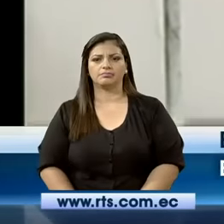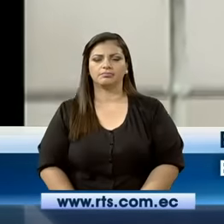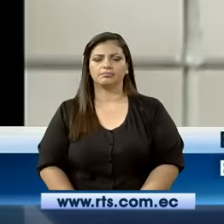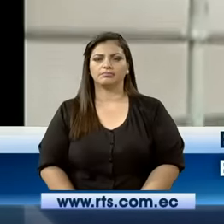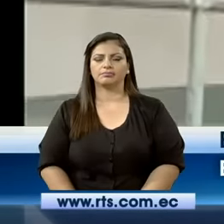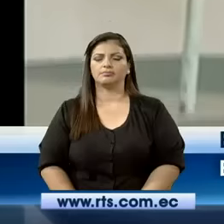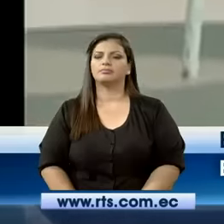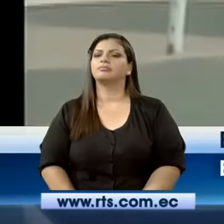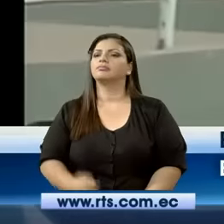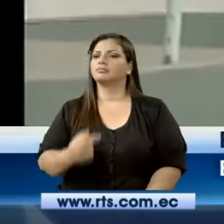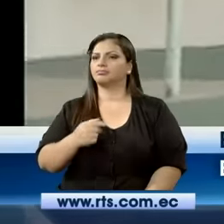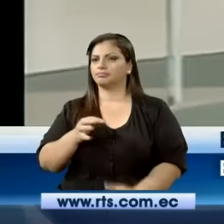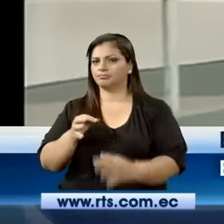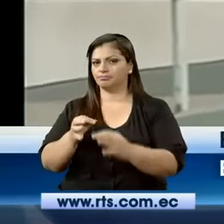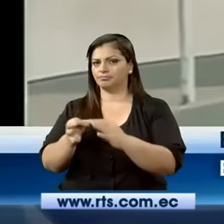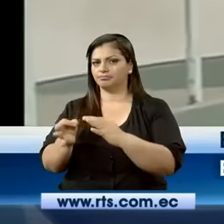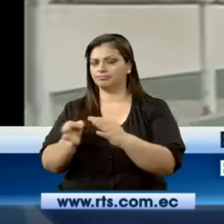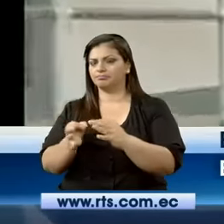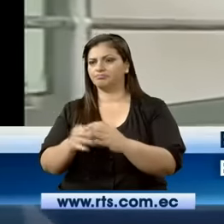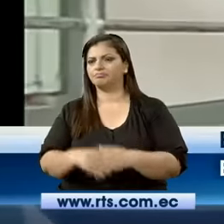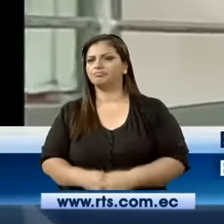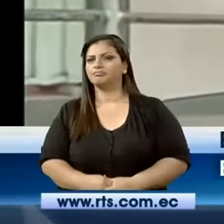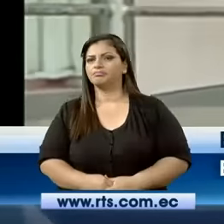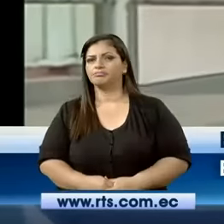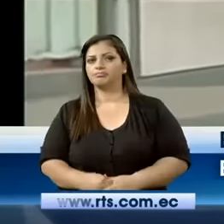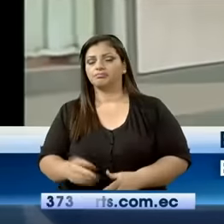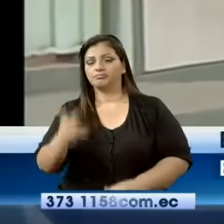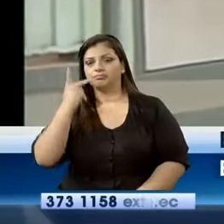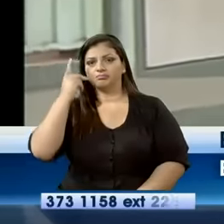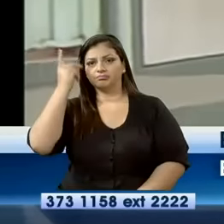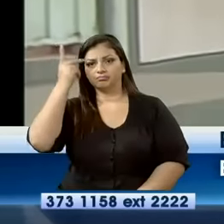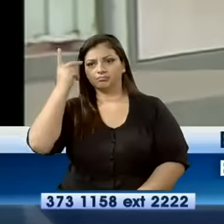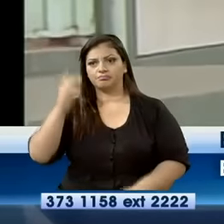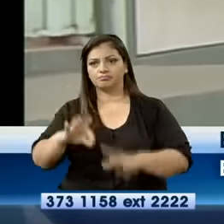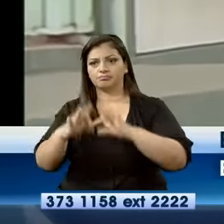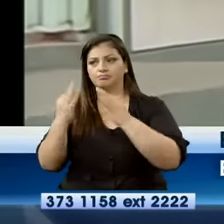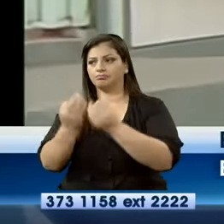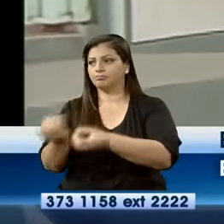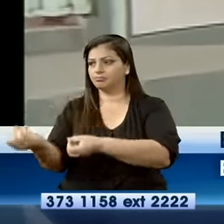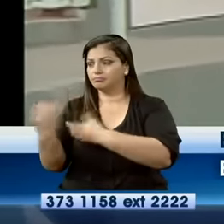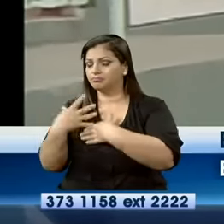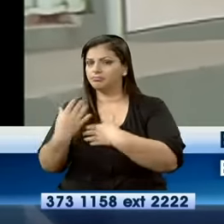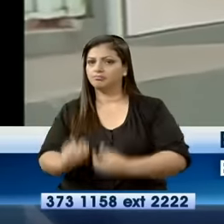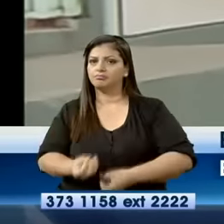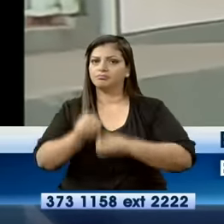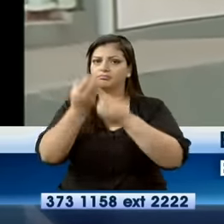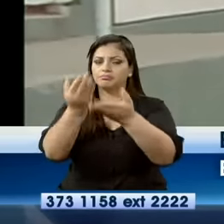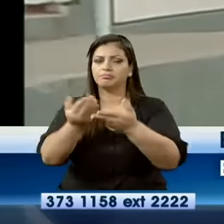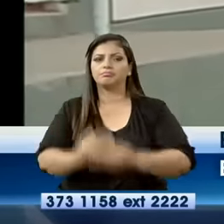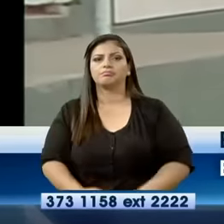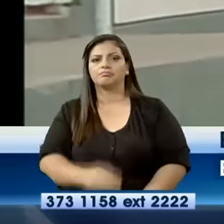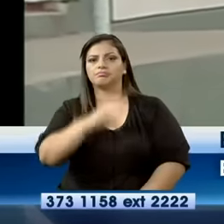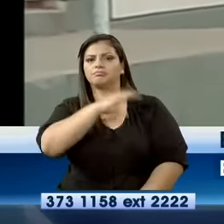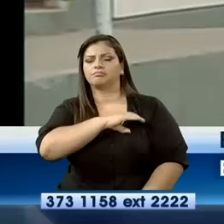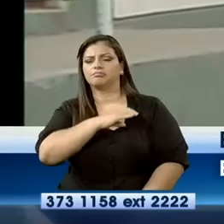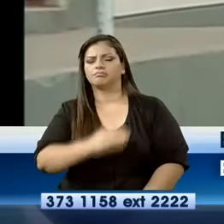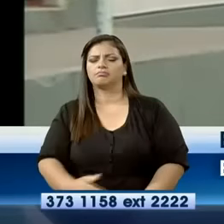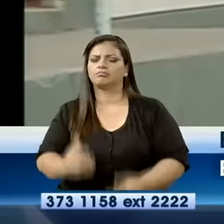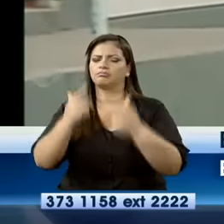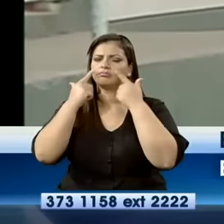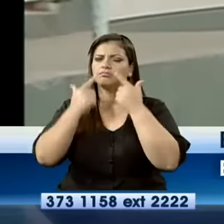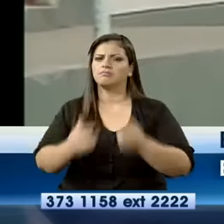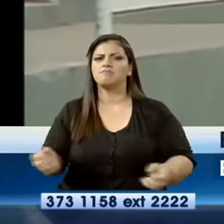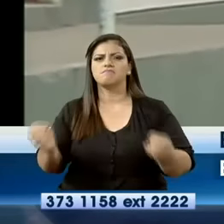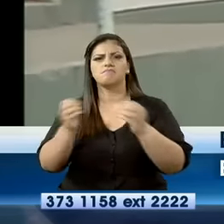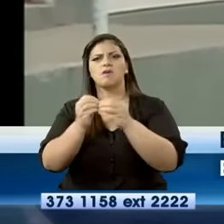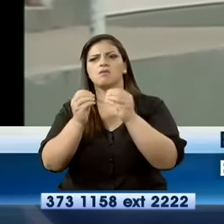Bien, pues lo que piden los padres de familia es más patrullaje, ¿no? Más patrullaje. Hace